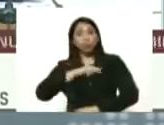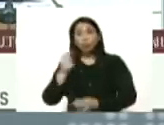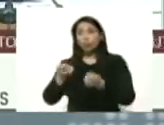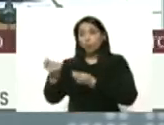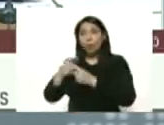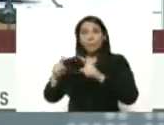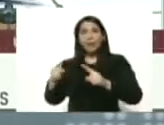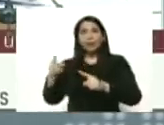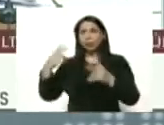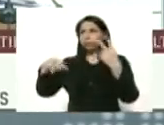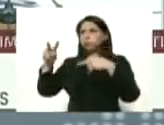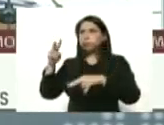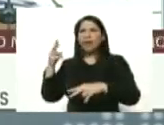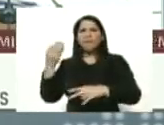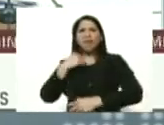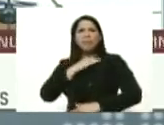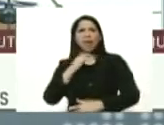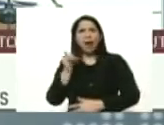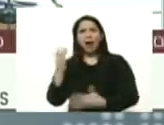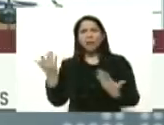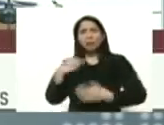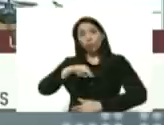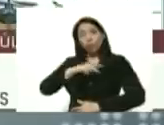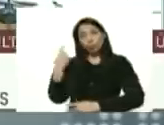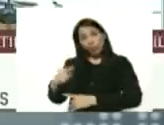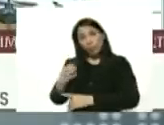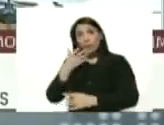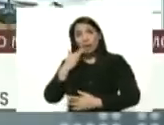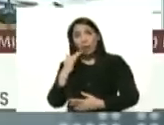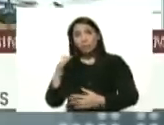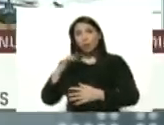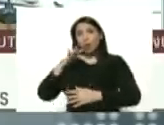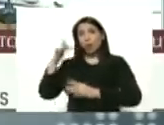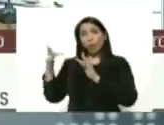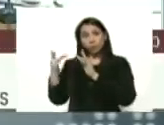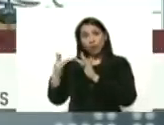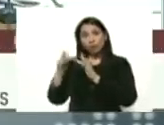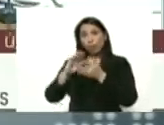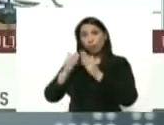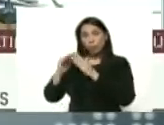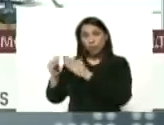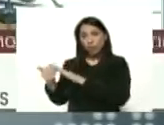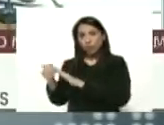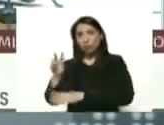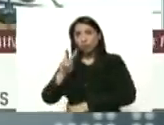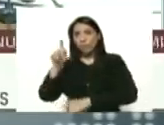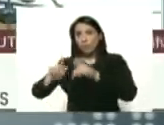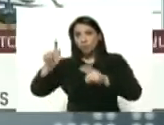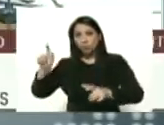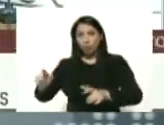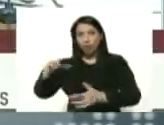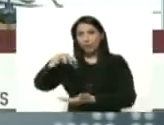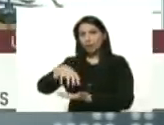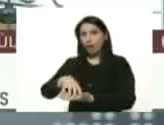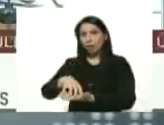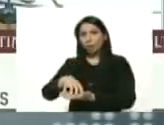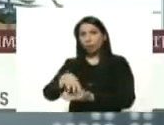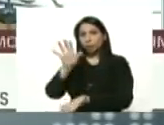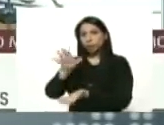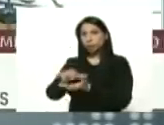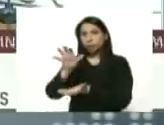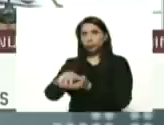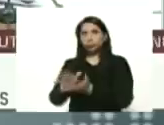allí aquí tenemos de los casos comunitarios dos casos el estado no esparta